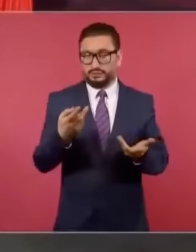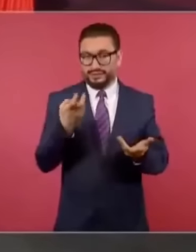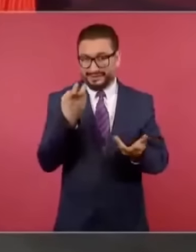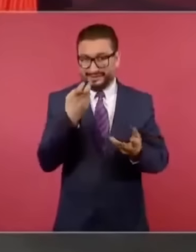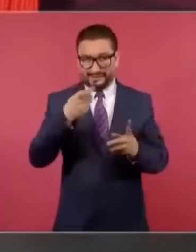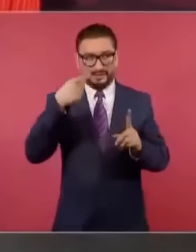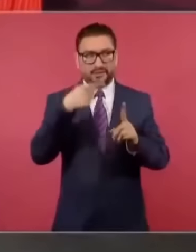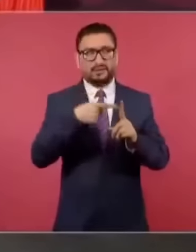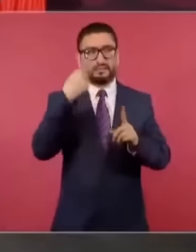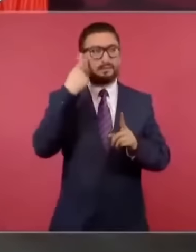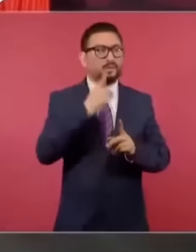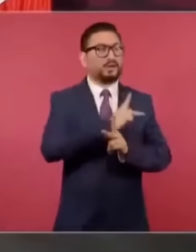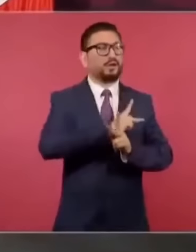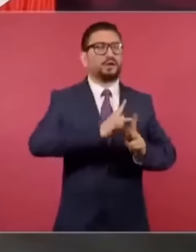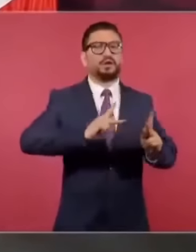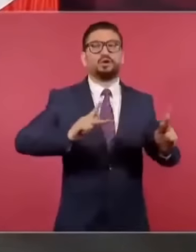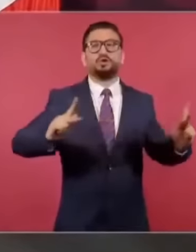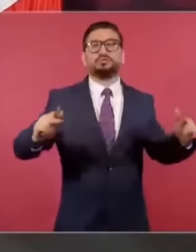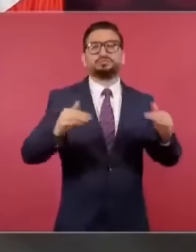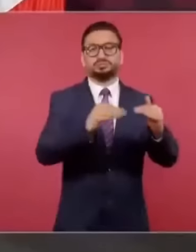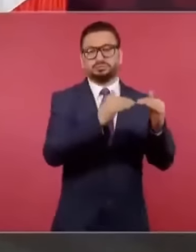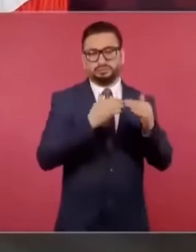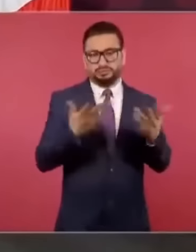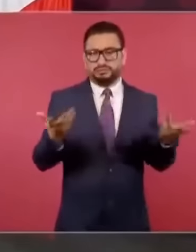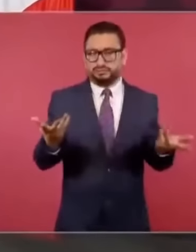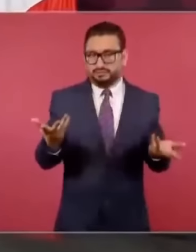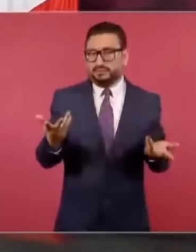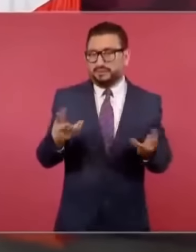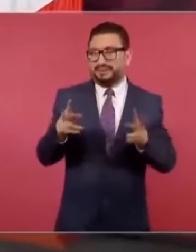todas y todos? Es un tema pendiente.